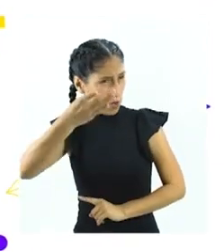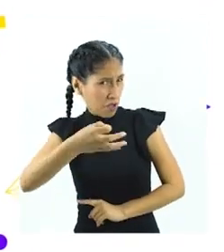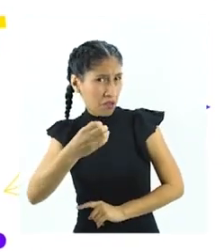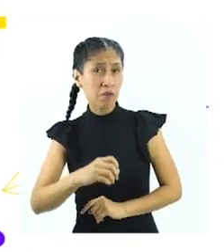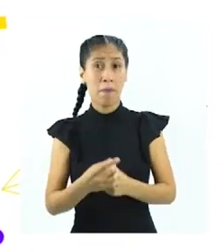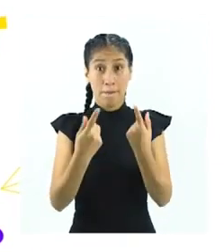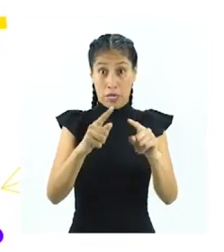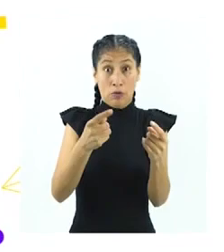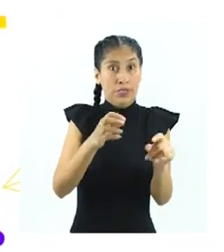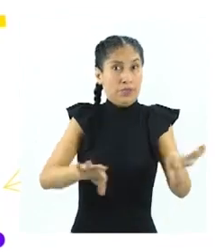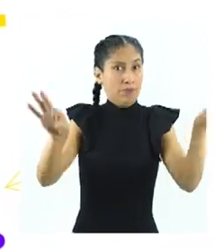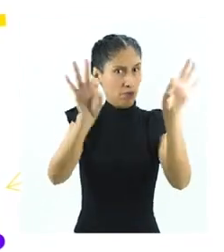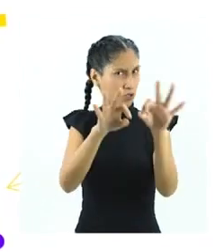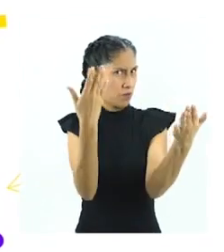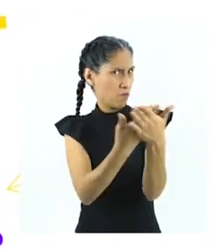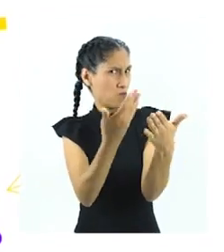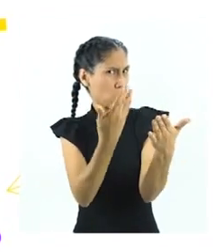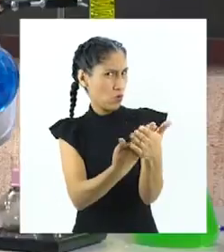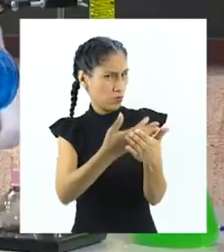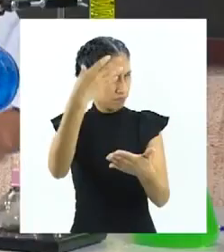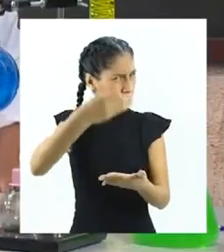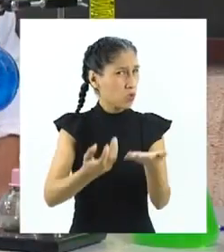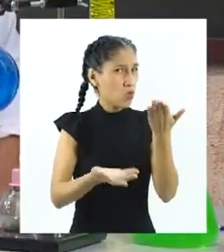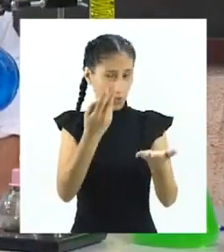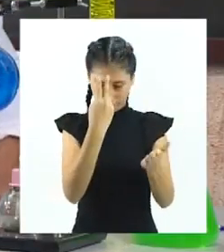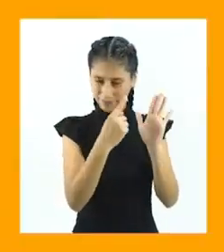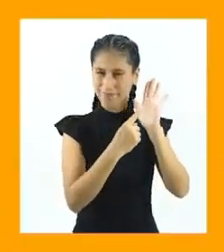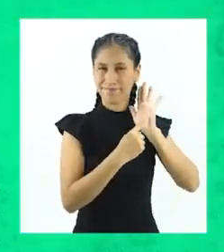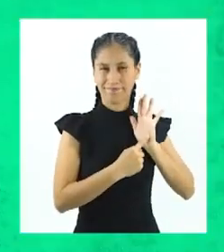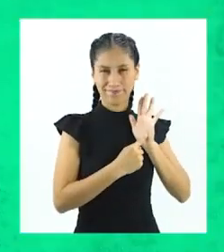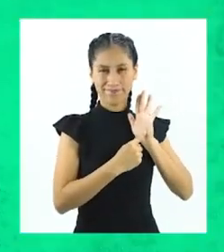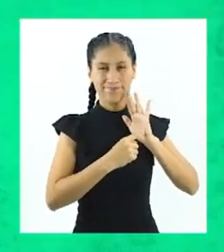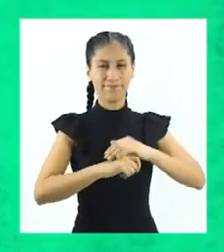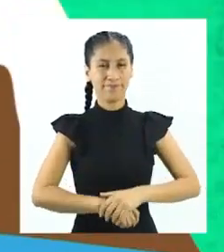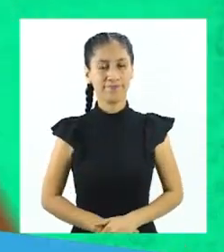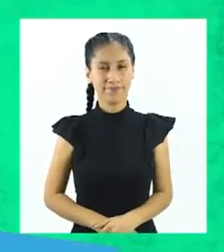con la teoría, Dante. ¿Me ayudas? Por supuesto.